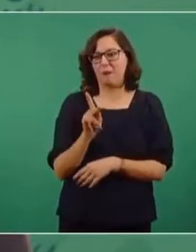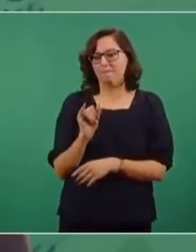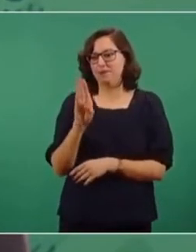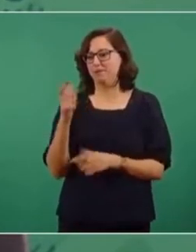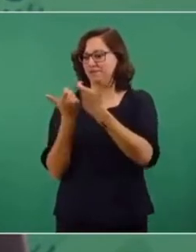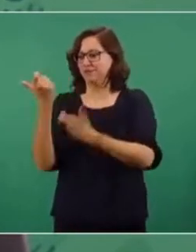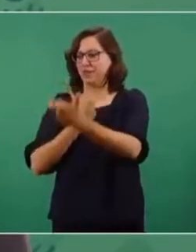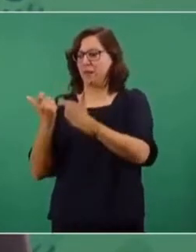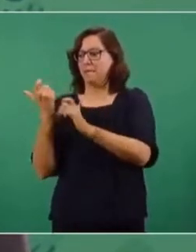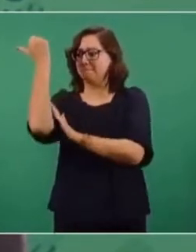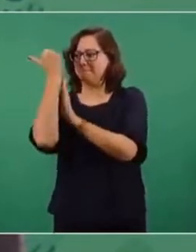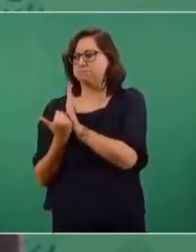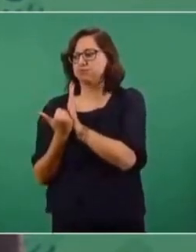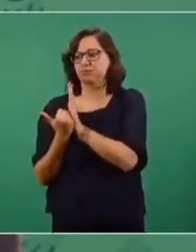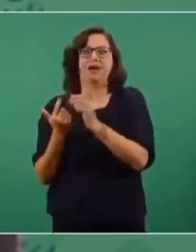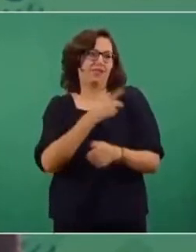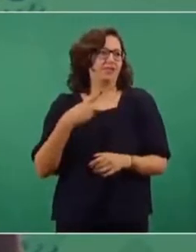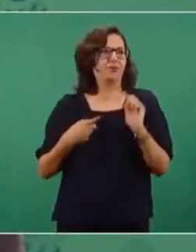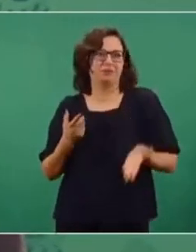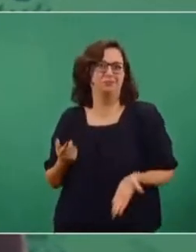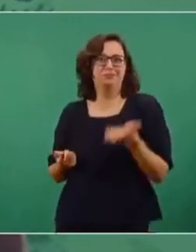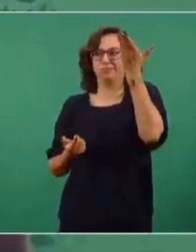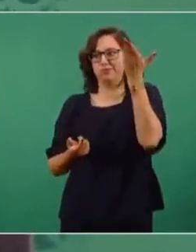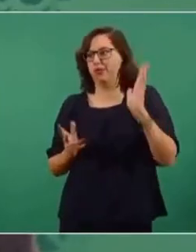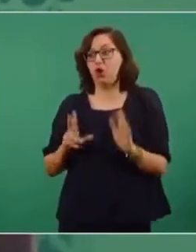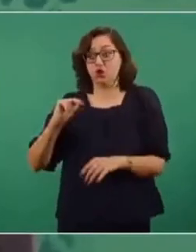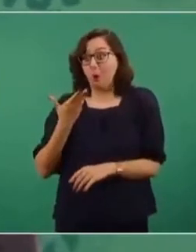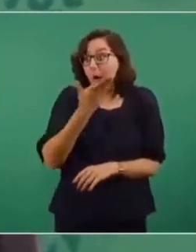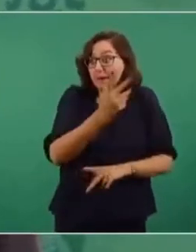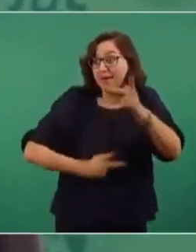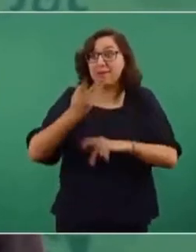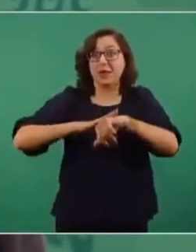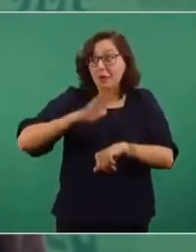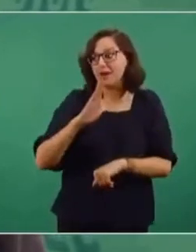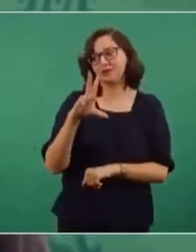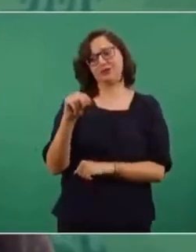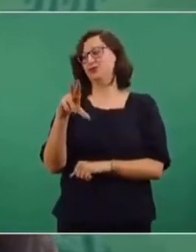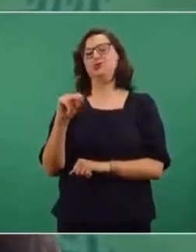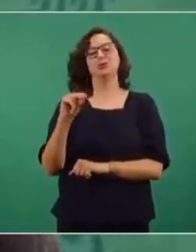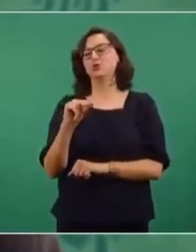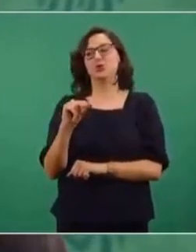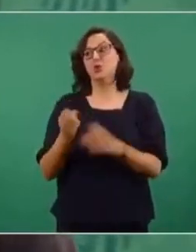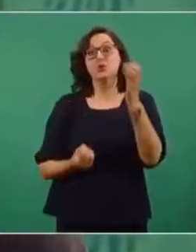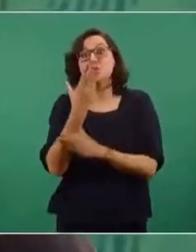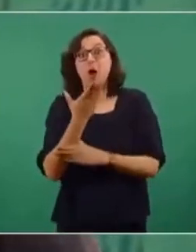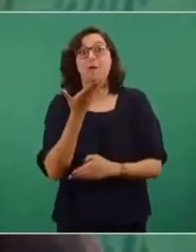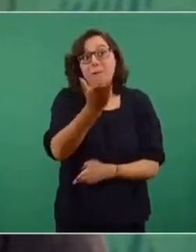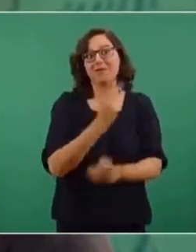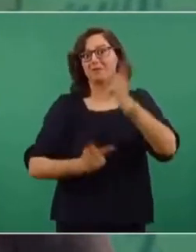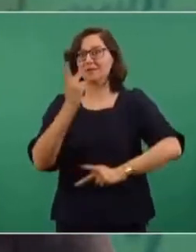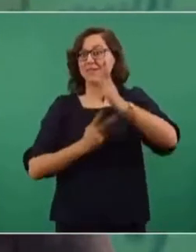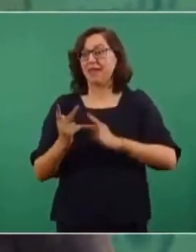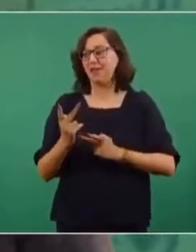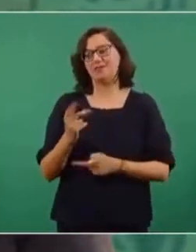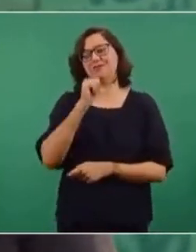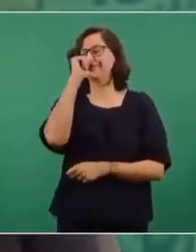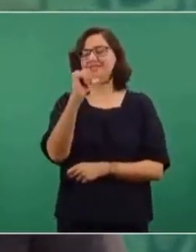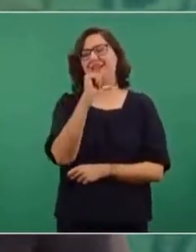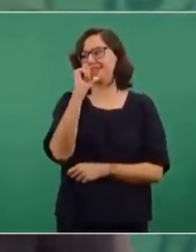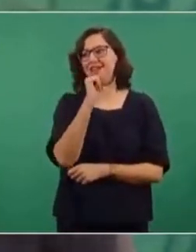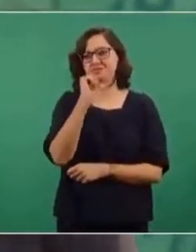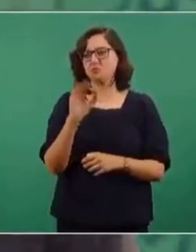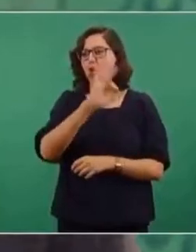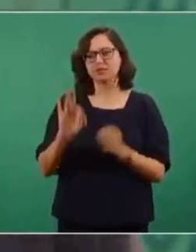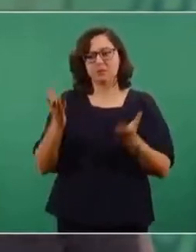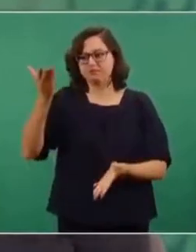el Producto Interno Bruto y la deuda sí aumenta, pero no es por contratación de deuda nueva. O deuda adicional.